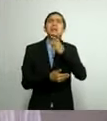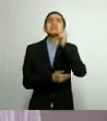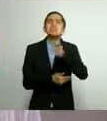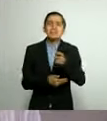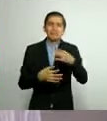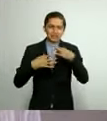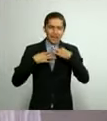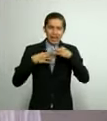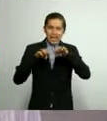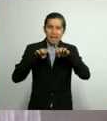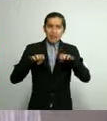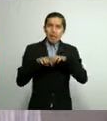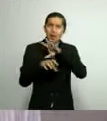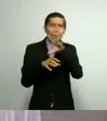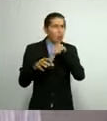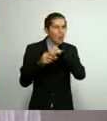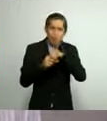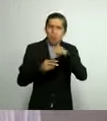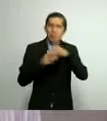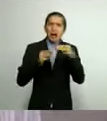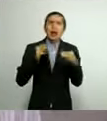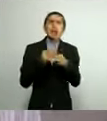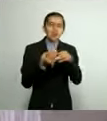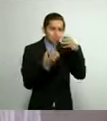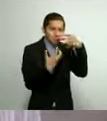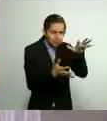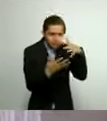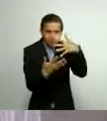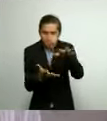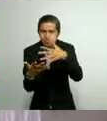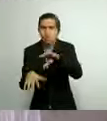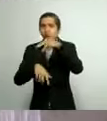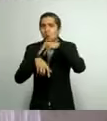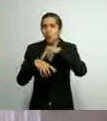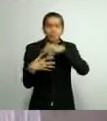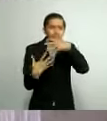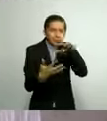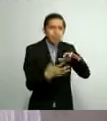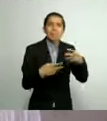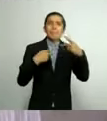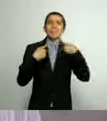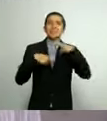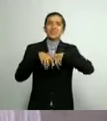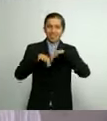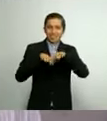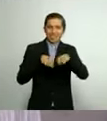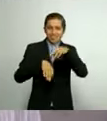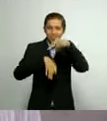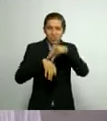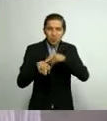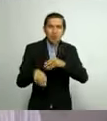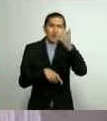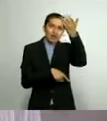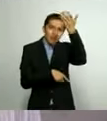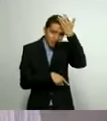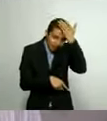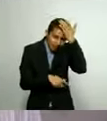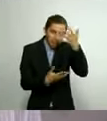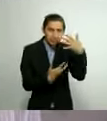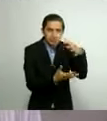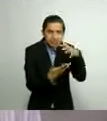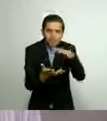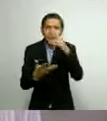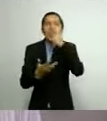del equipo necesario, el equipo médico, al personal médico y de enfermería para